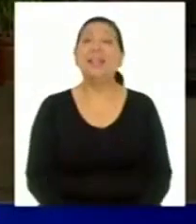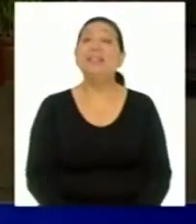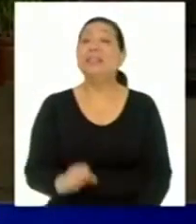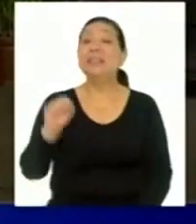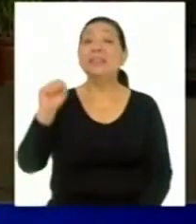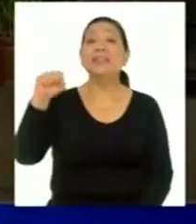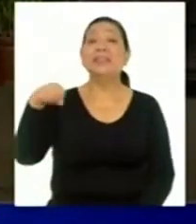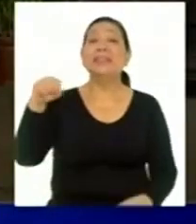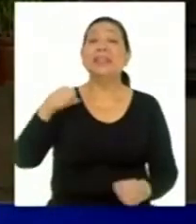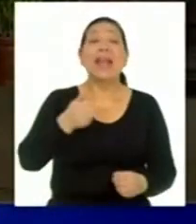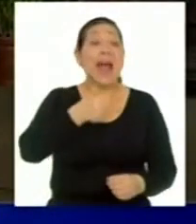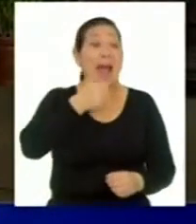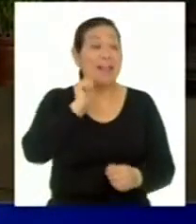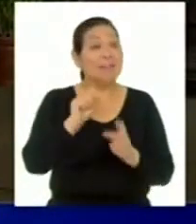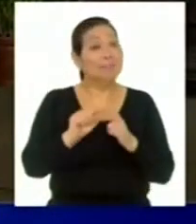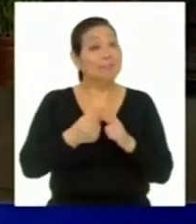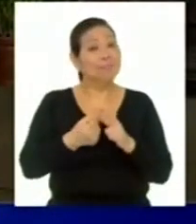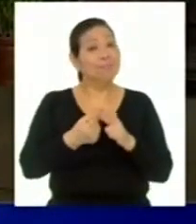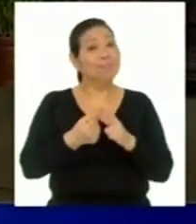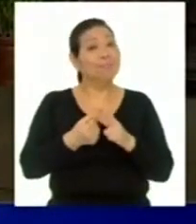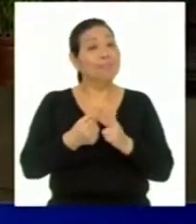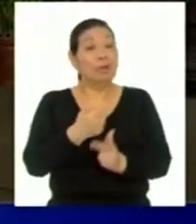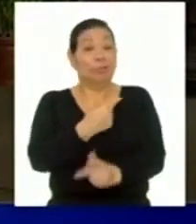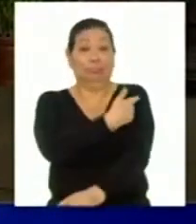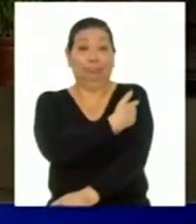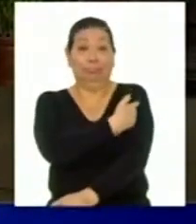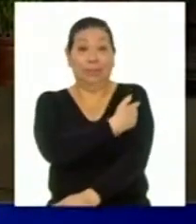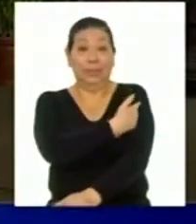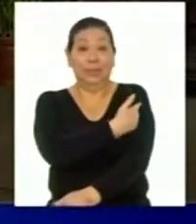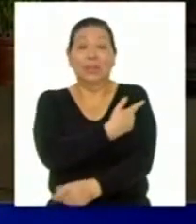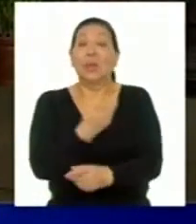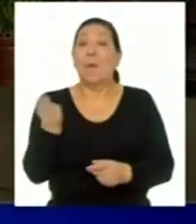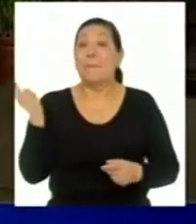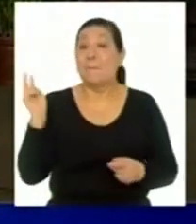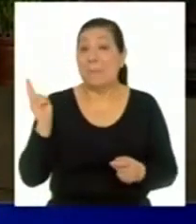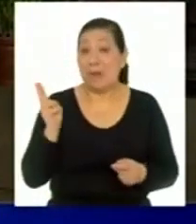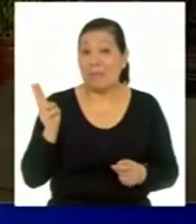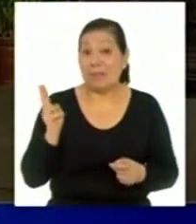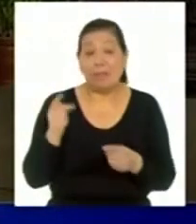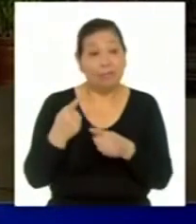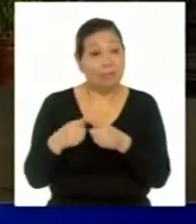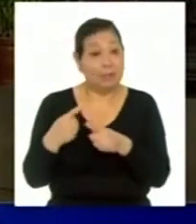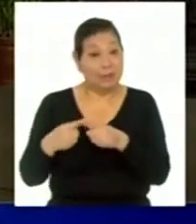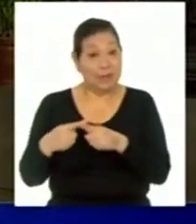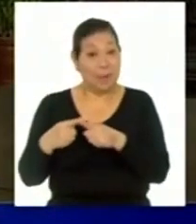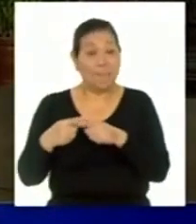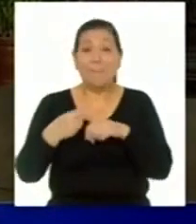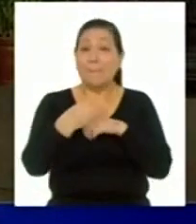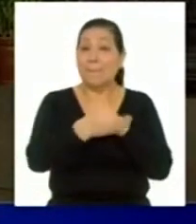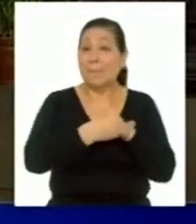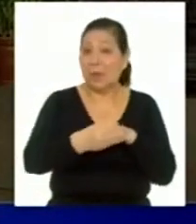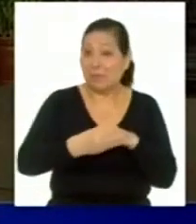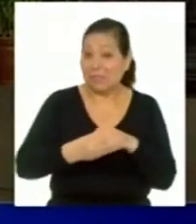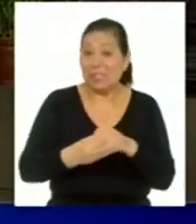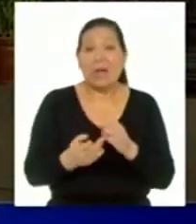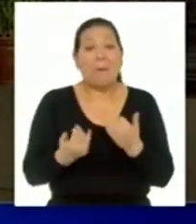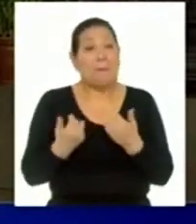Efectivamente, ayer iniciamos el proceso de vacunación de los docentes que trabajan en zonas rurales.